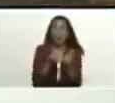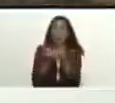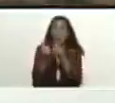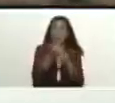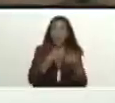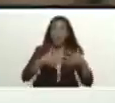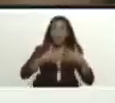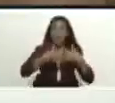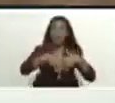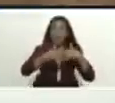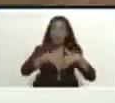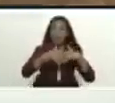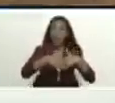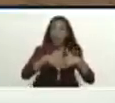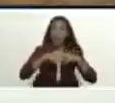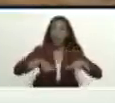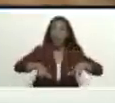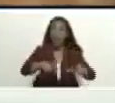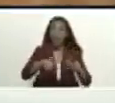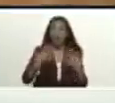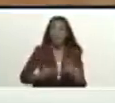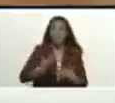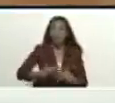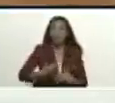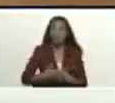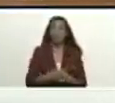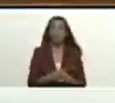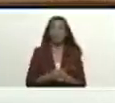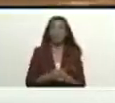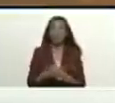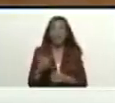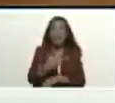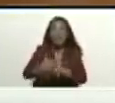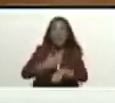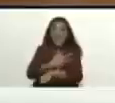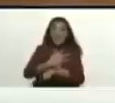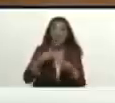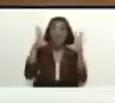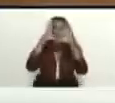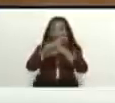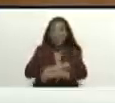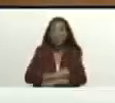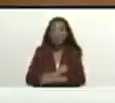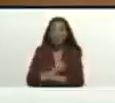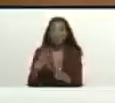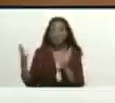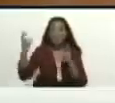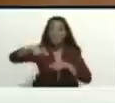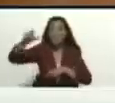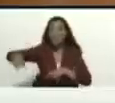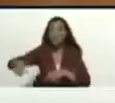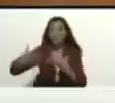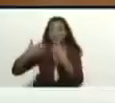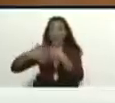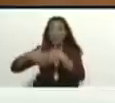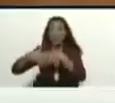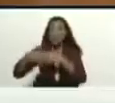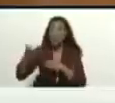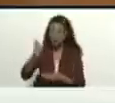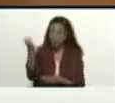industriales de sectores importantes le dediqué tres horas en la noche intensa de reuniones